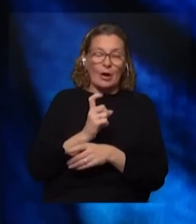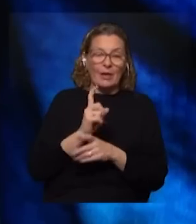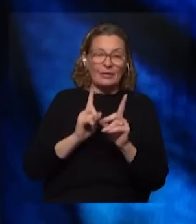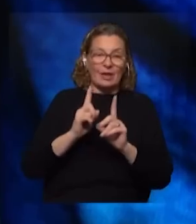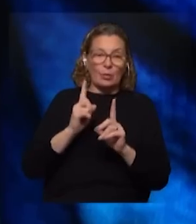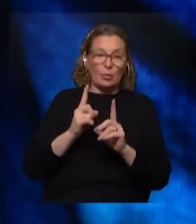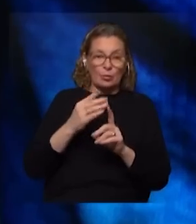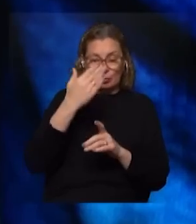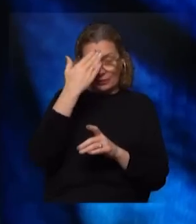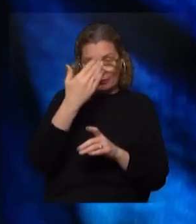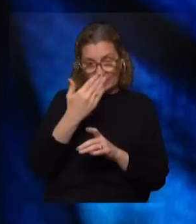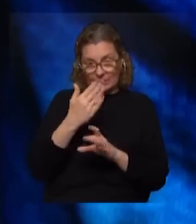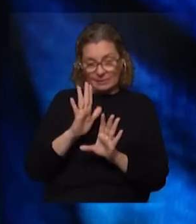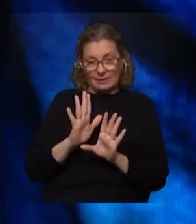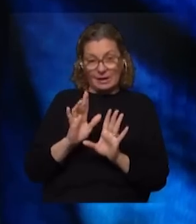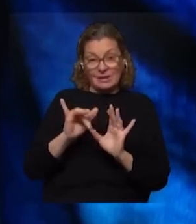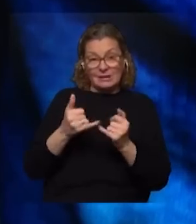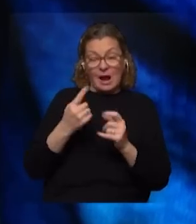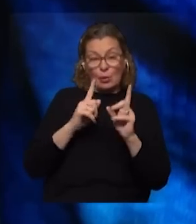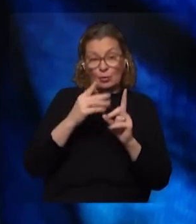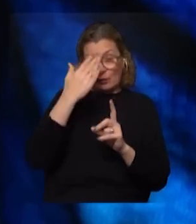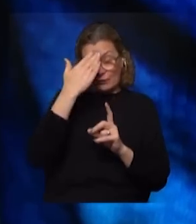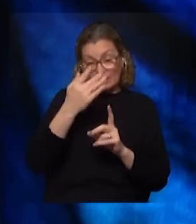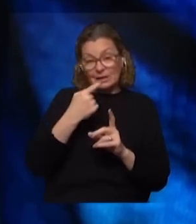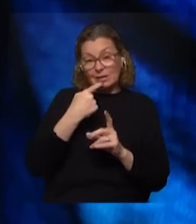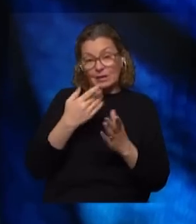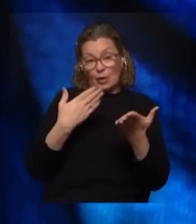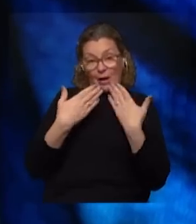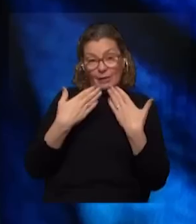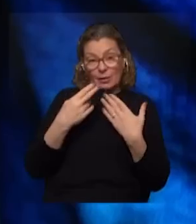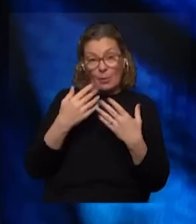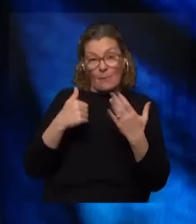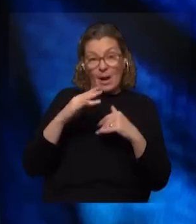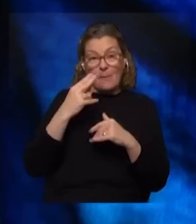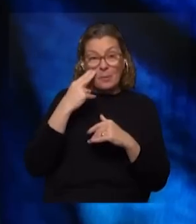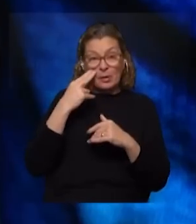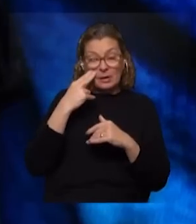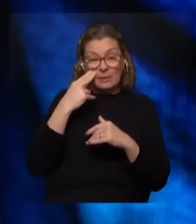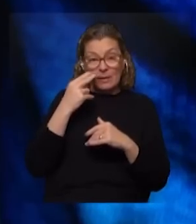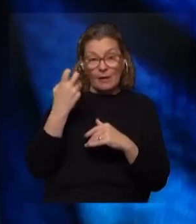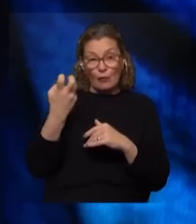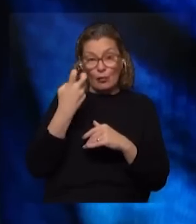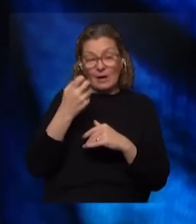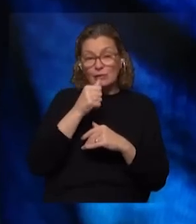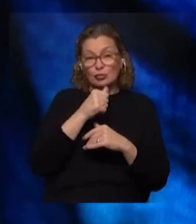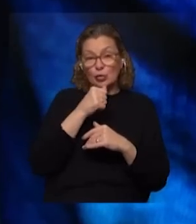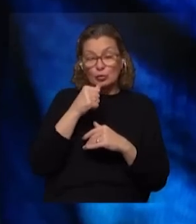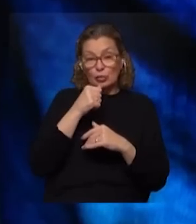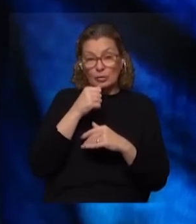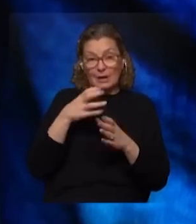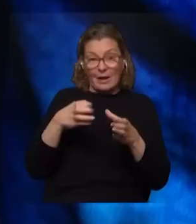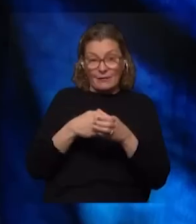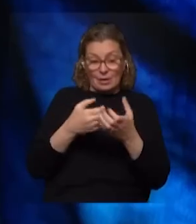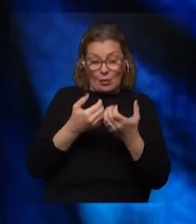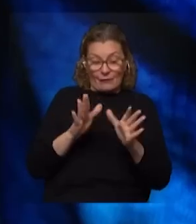algunos sectores del Frente aunque ya ha habido dirigentes del Frente hablando que hay un gran problema de endeudamiento a solucionar esto respecto al de Cabildo